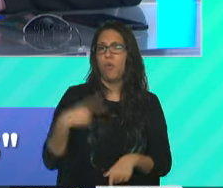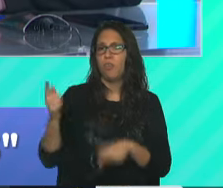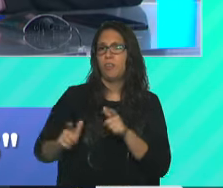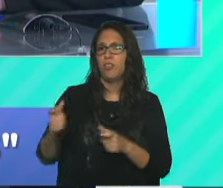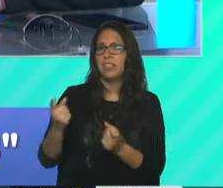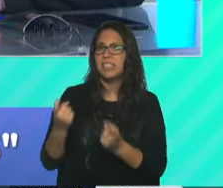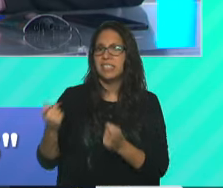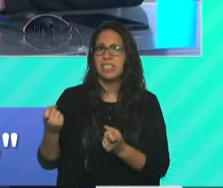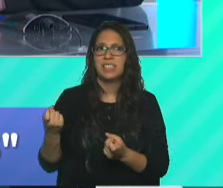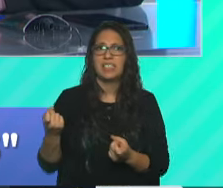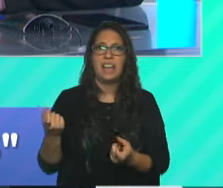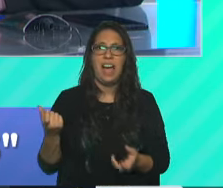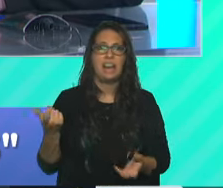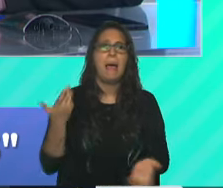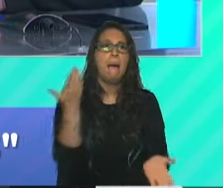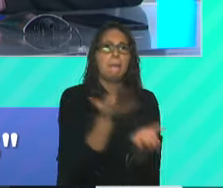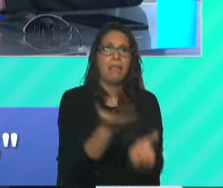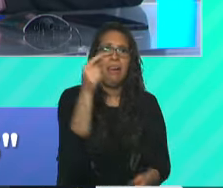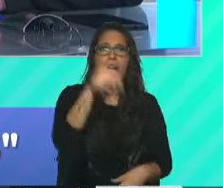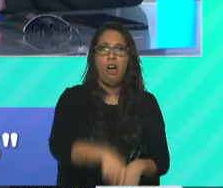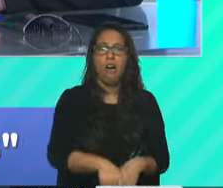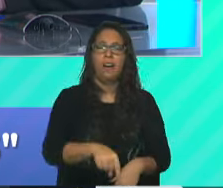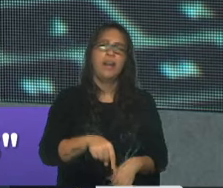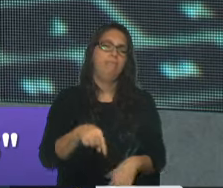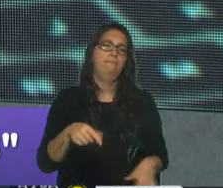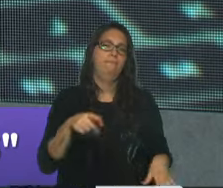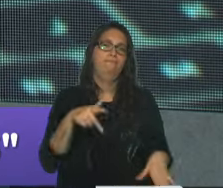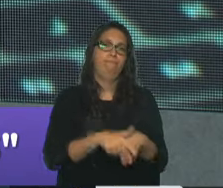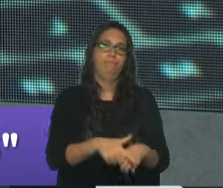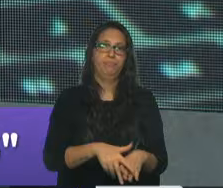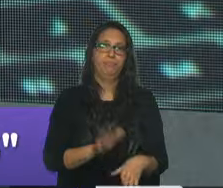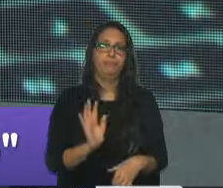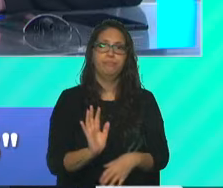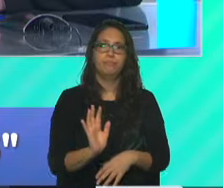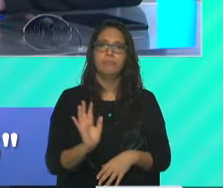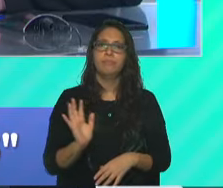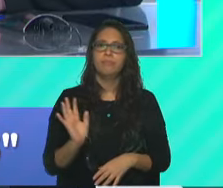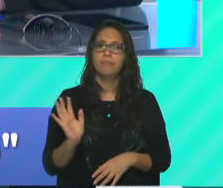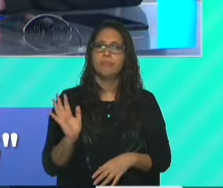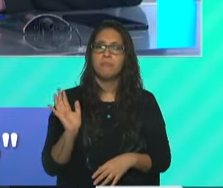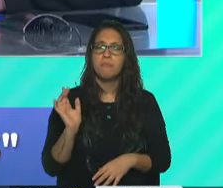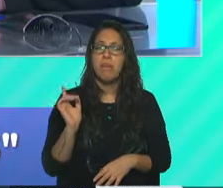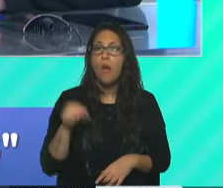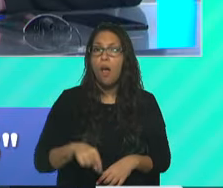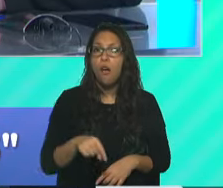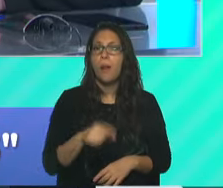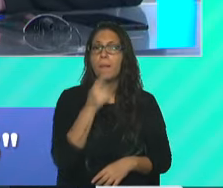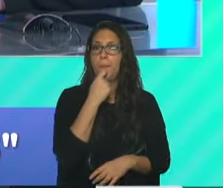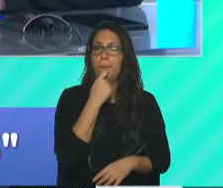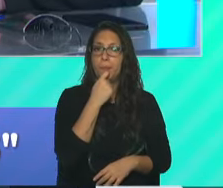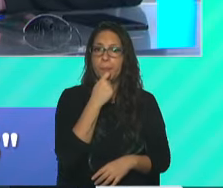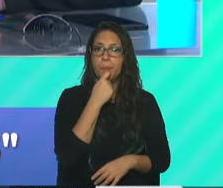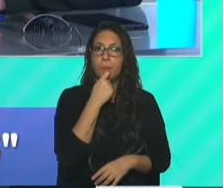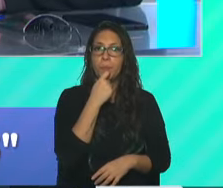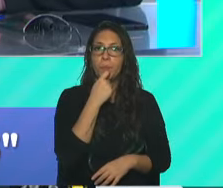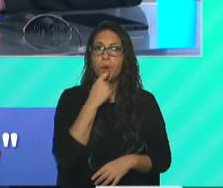que lo hubiera necesitado ahora. que él se lo planteó como lo decía ahora. el tema está planteado en términos de que se van a revisar